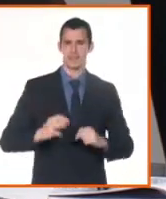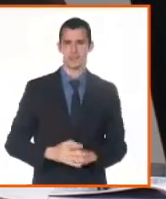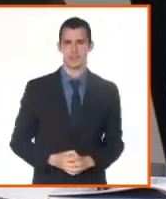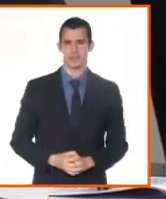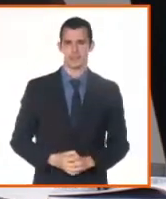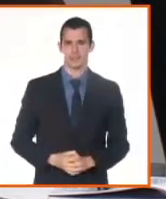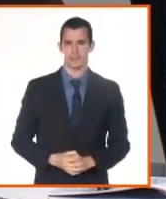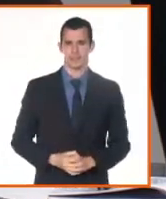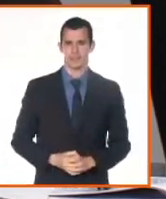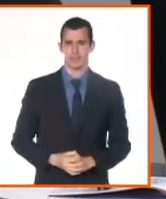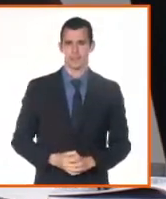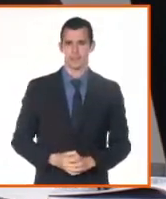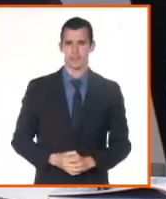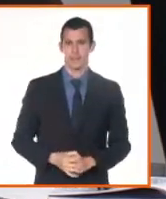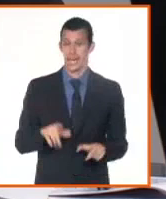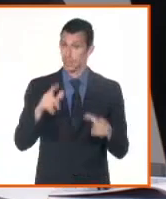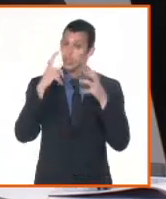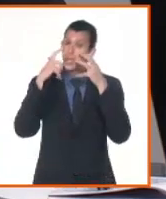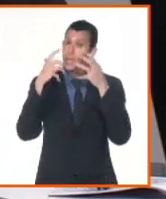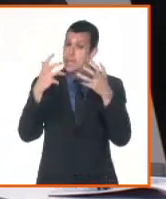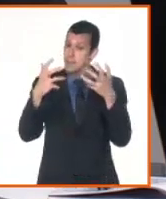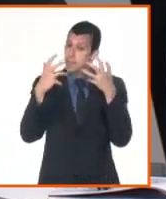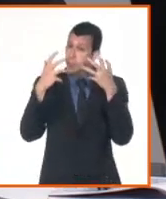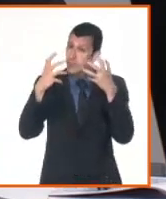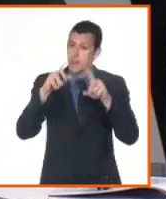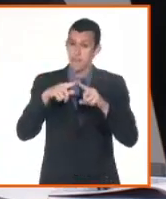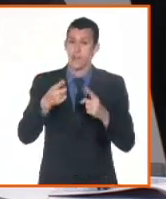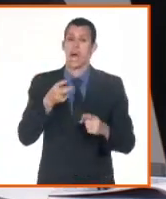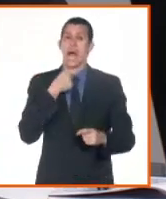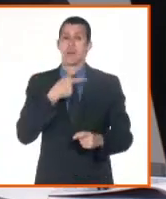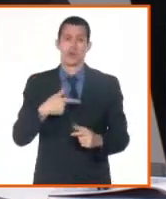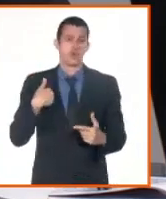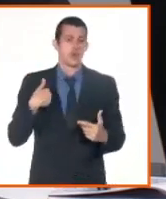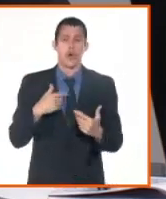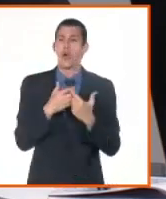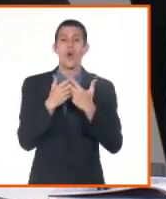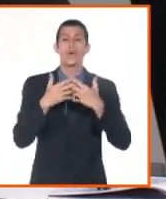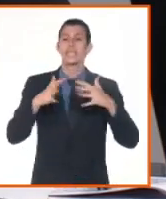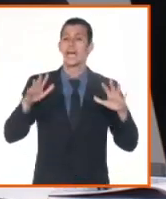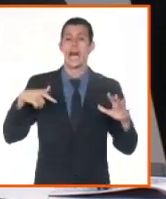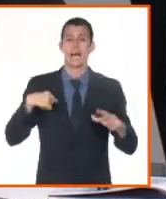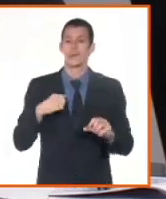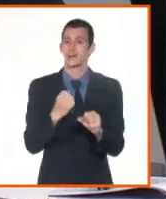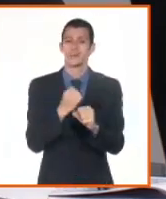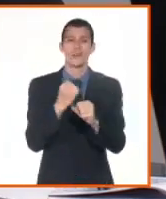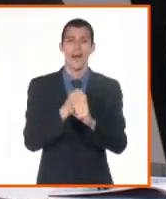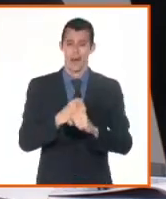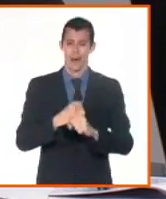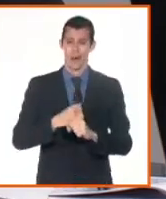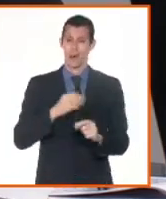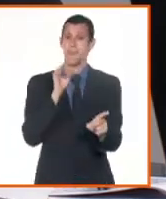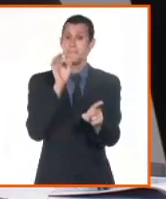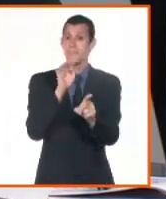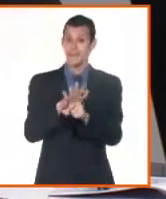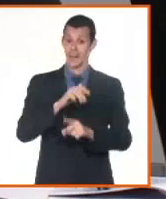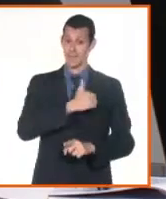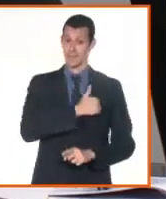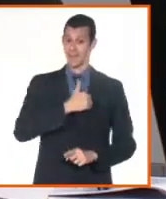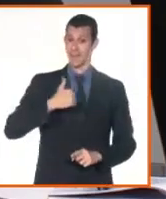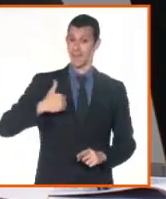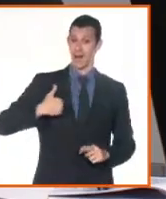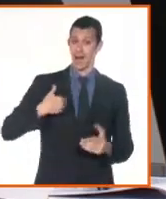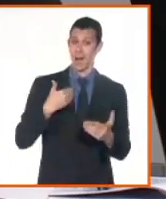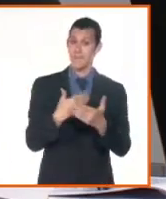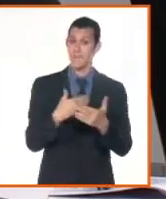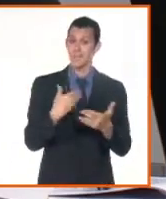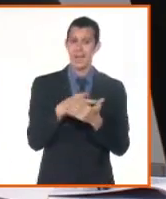la vida de ese actor económico hasta su extinción, buscando una analogía con el registro del Estado